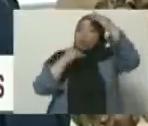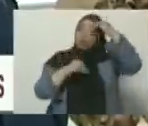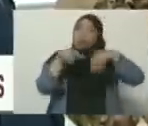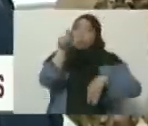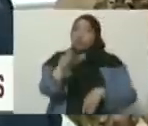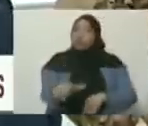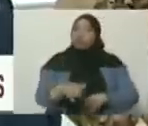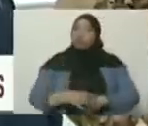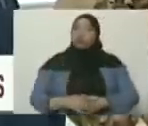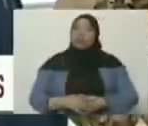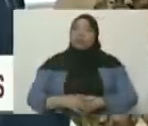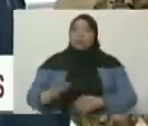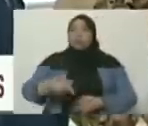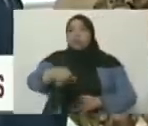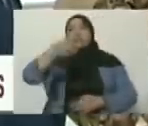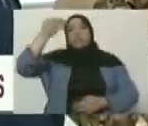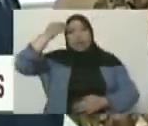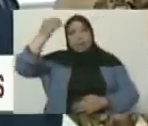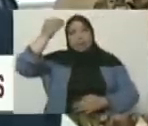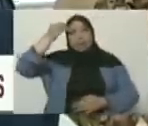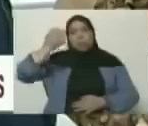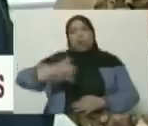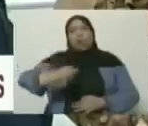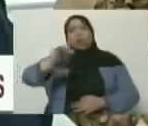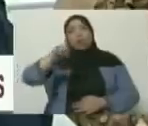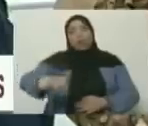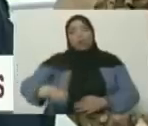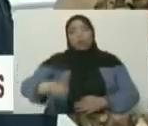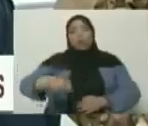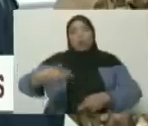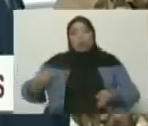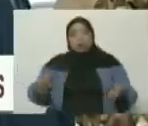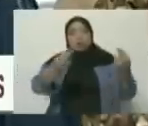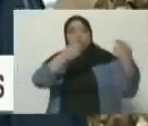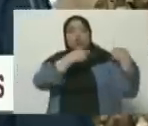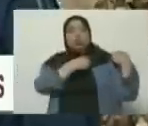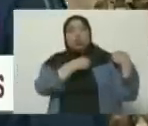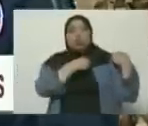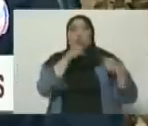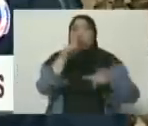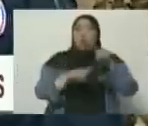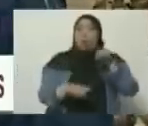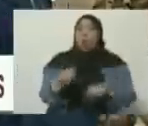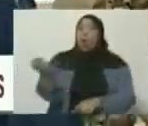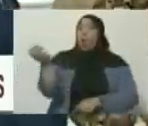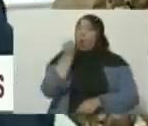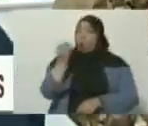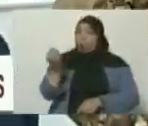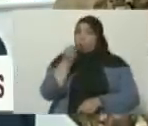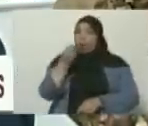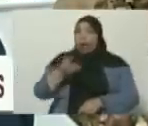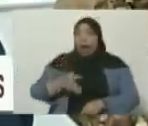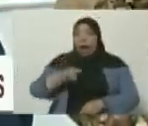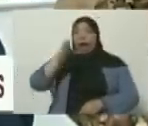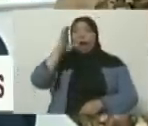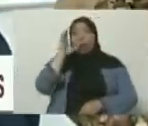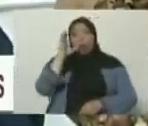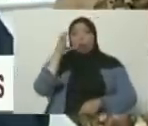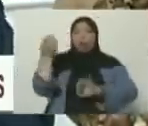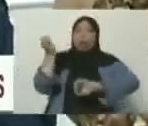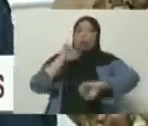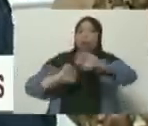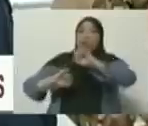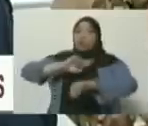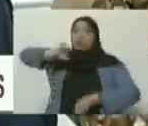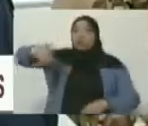y que sepan que nosotros tenemos también una gran reserva de seres, alimentos, agua para proteger a